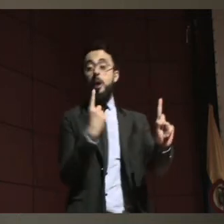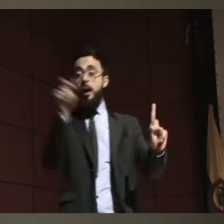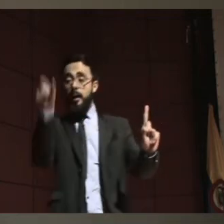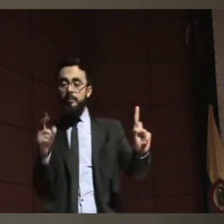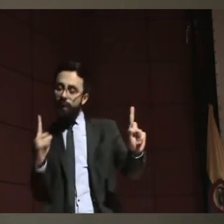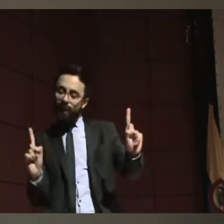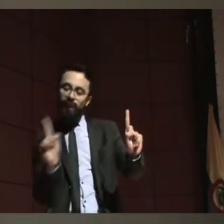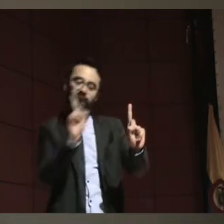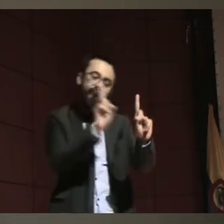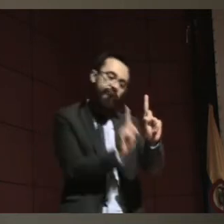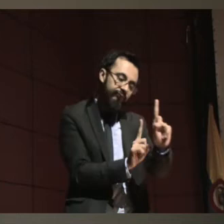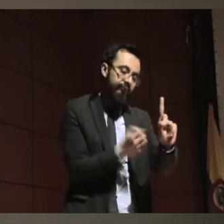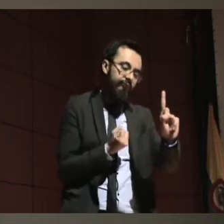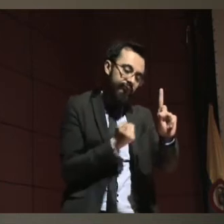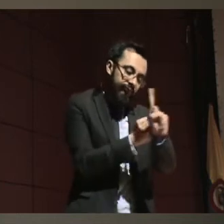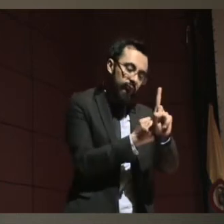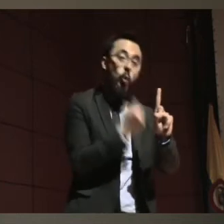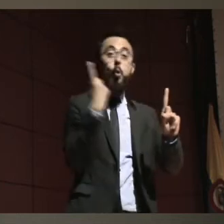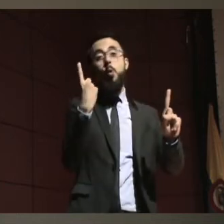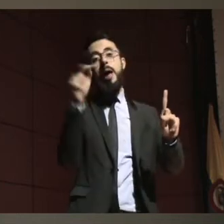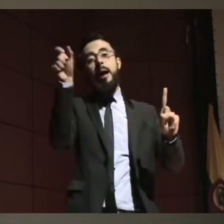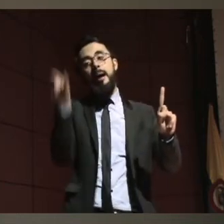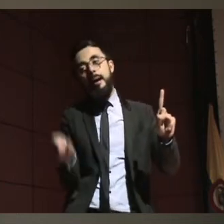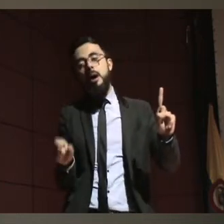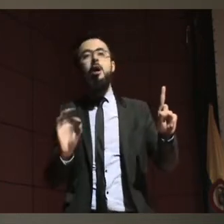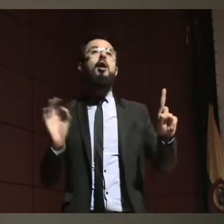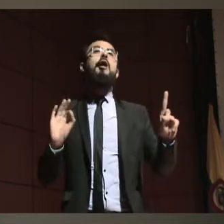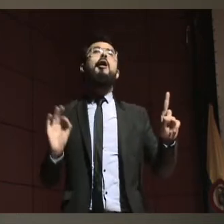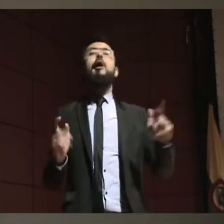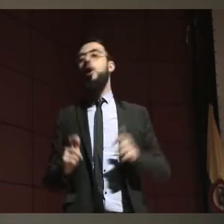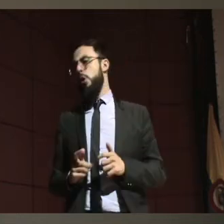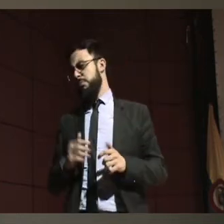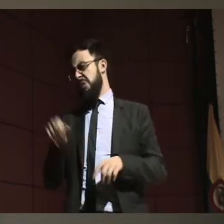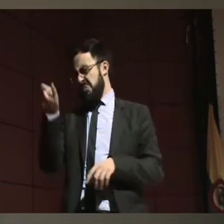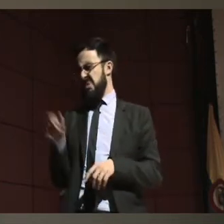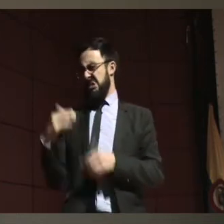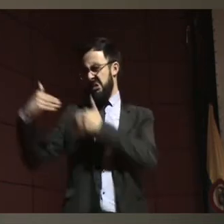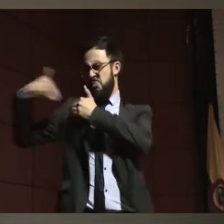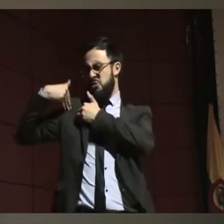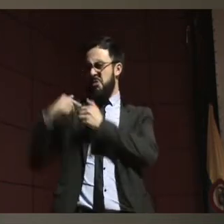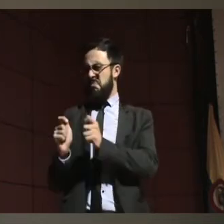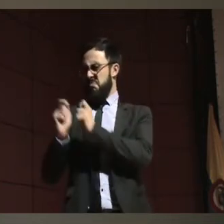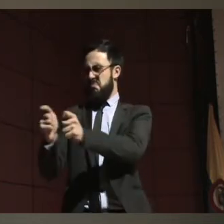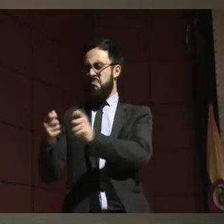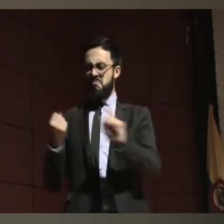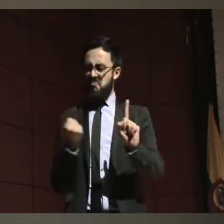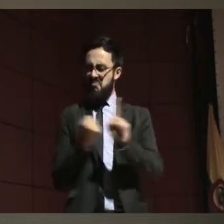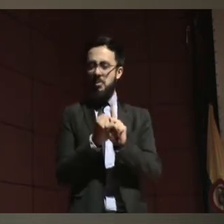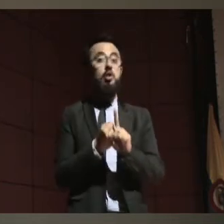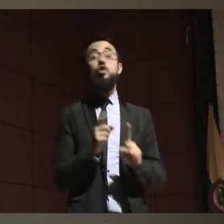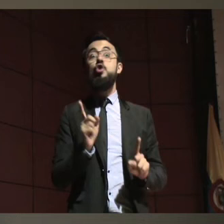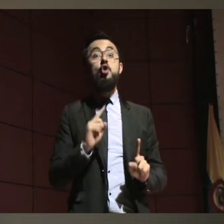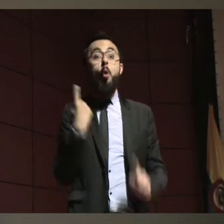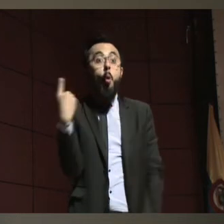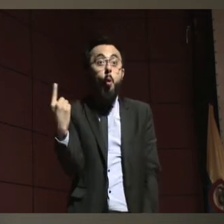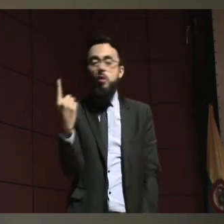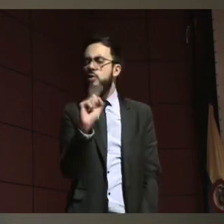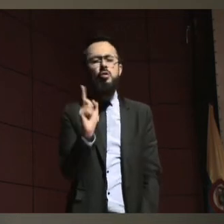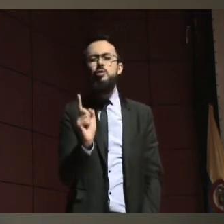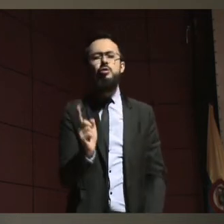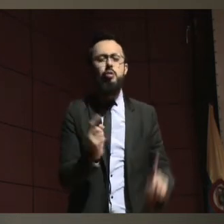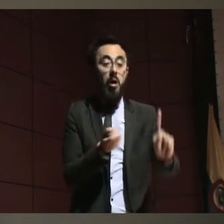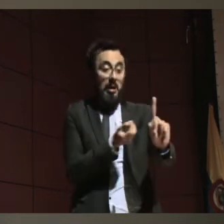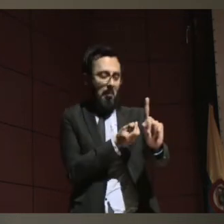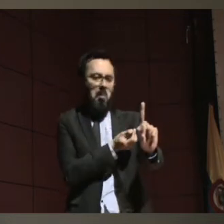una persona que sea designada por el mundo jurídico, no. Sino que hay una cantidad de elementos